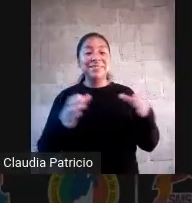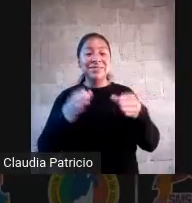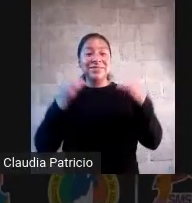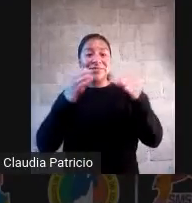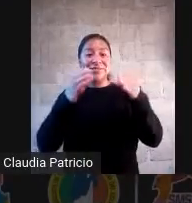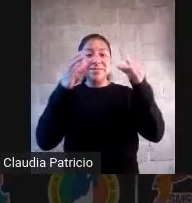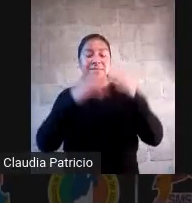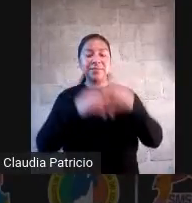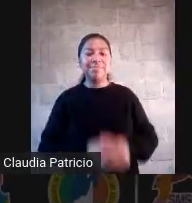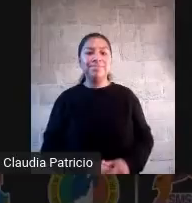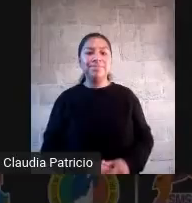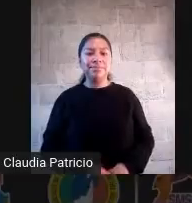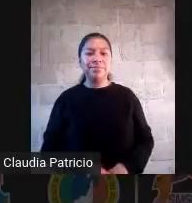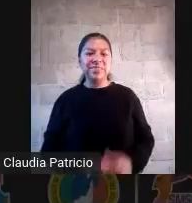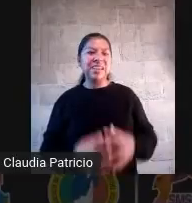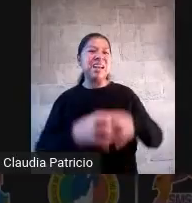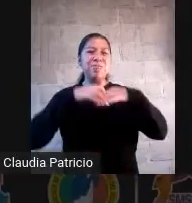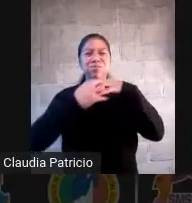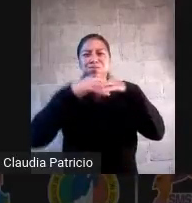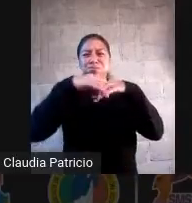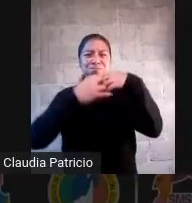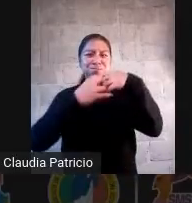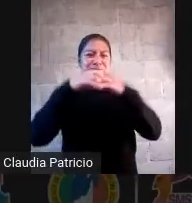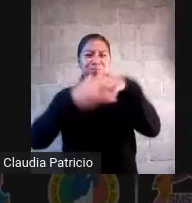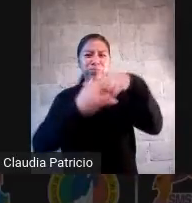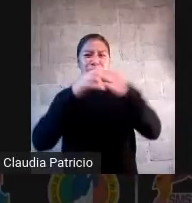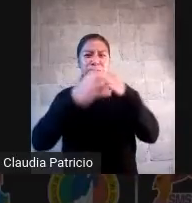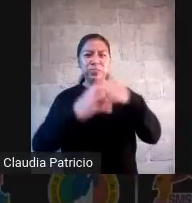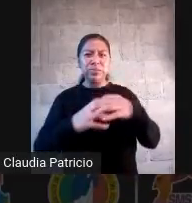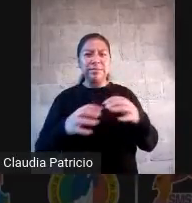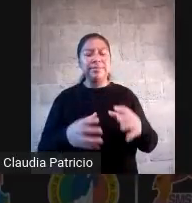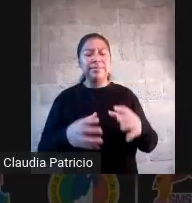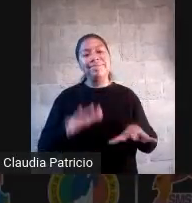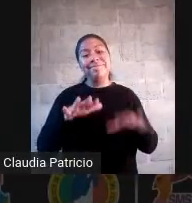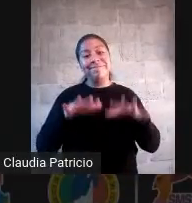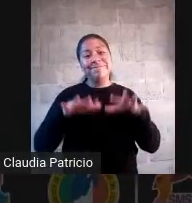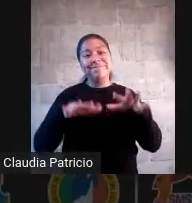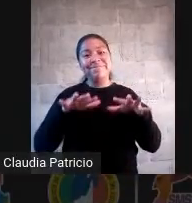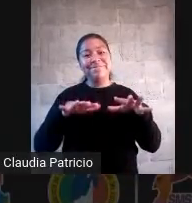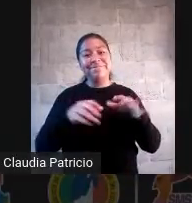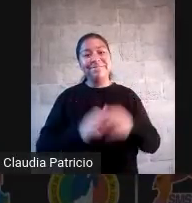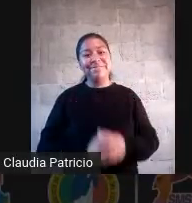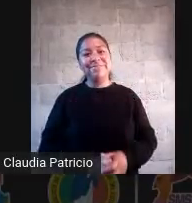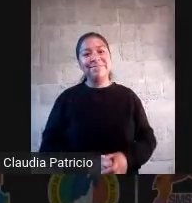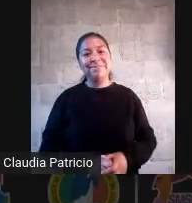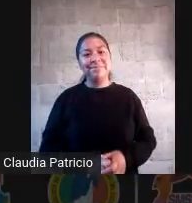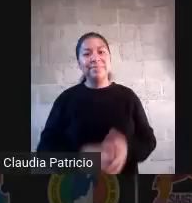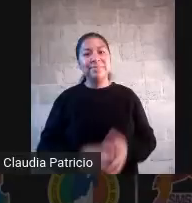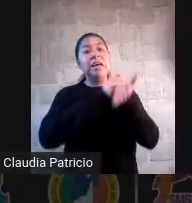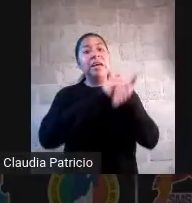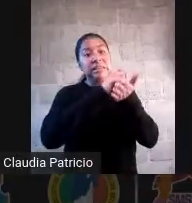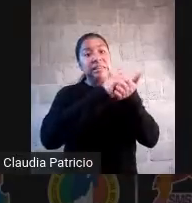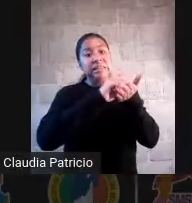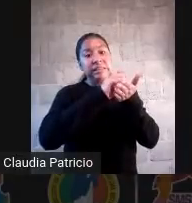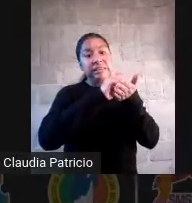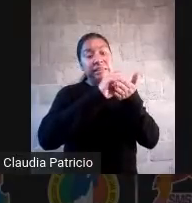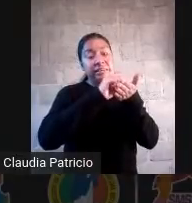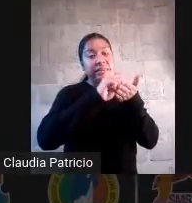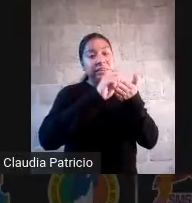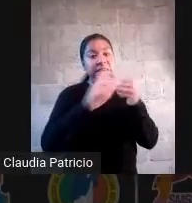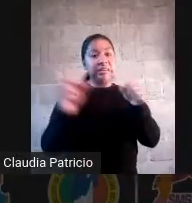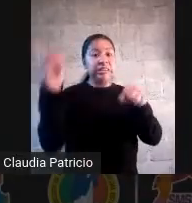a veces? ¿Con qué lo confundimos a veces? Con el registro diario, con el diario.